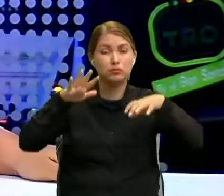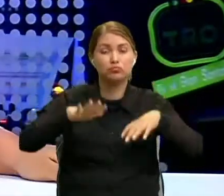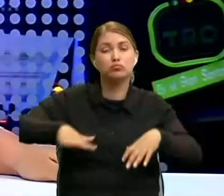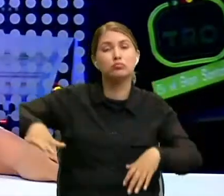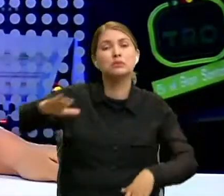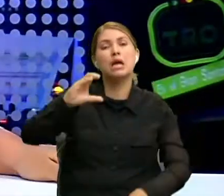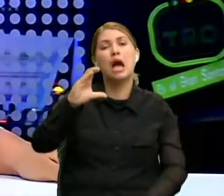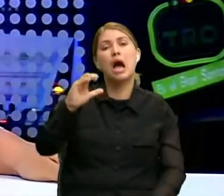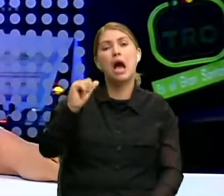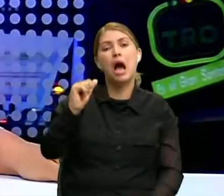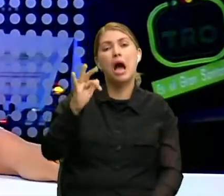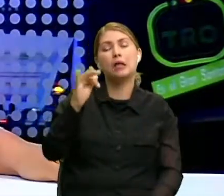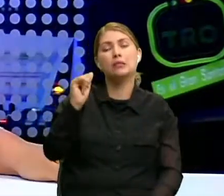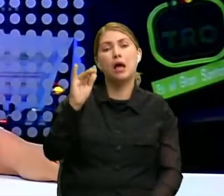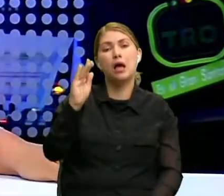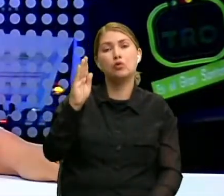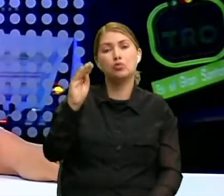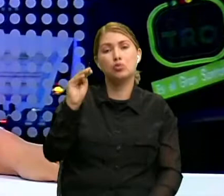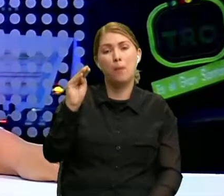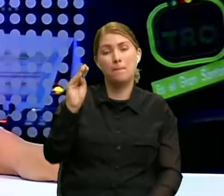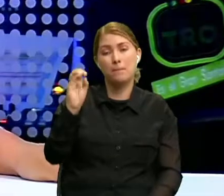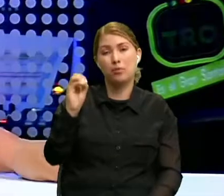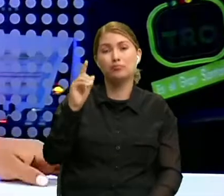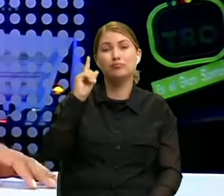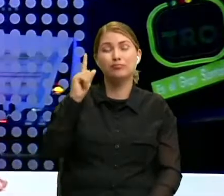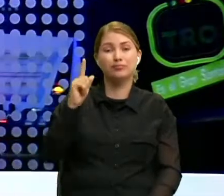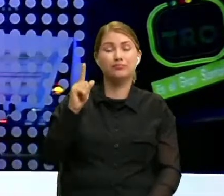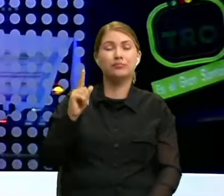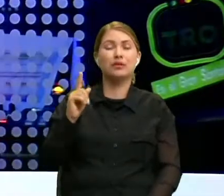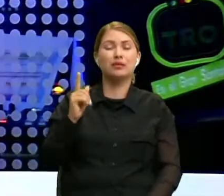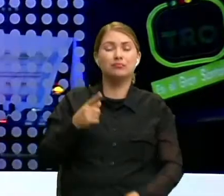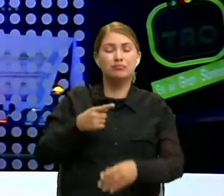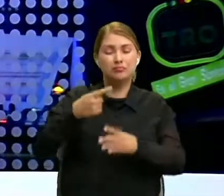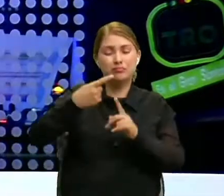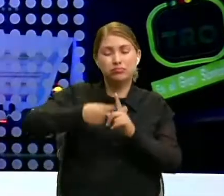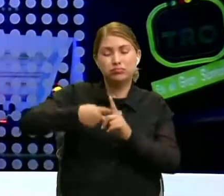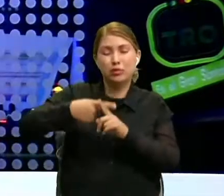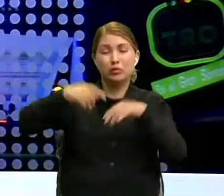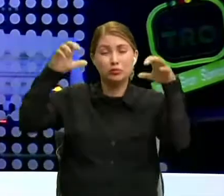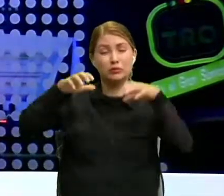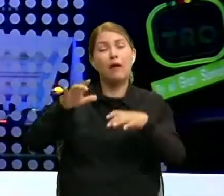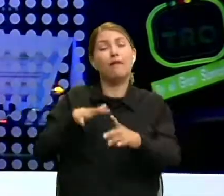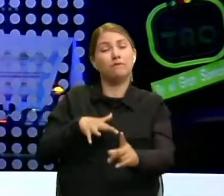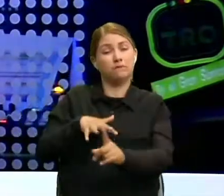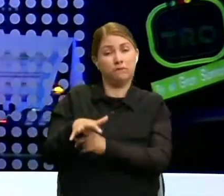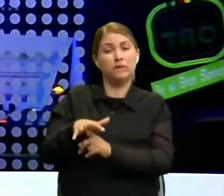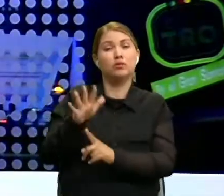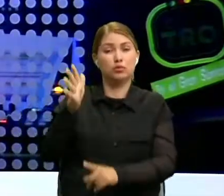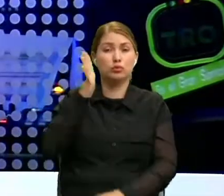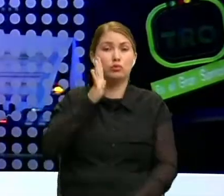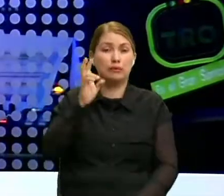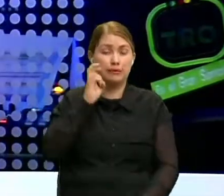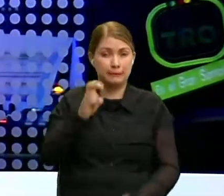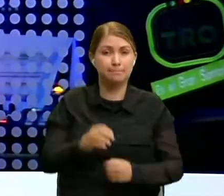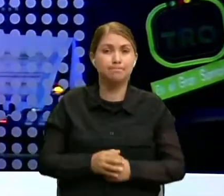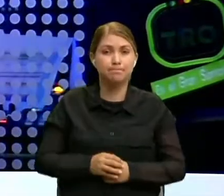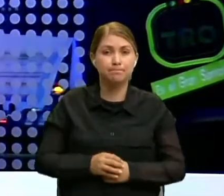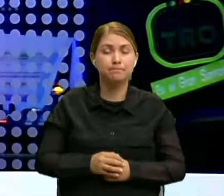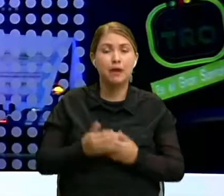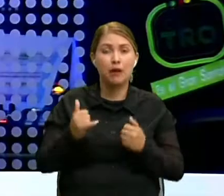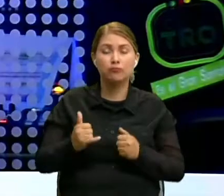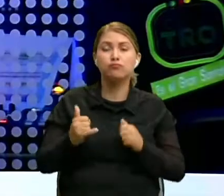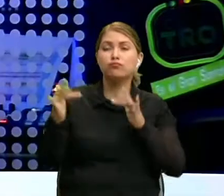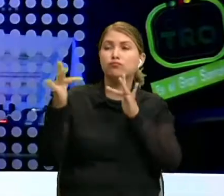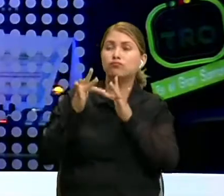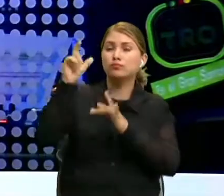del Catatumbo. La época de lluvias, conozcada por el IDEAM, ha afectado seriamente a esta zona del norte de Santander. Por eso saludamos a esta